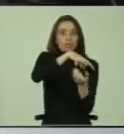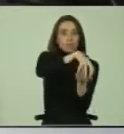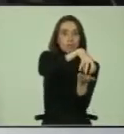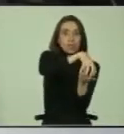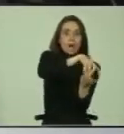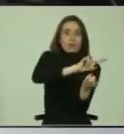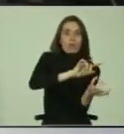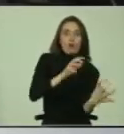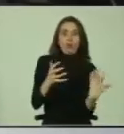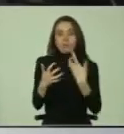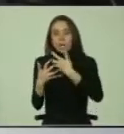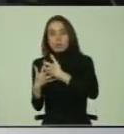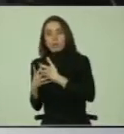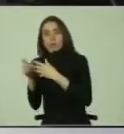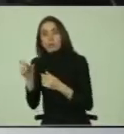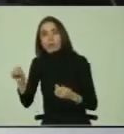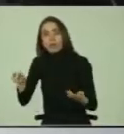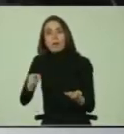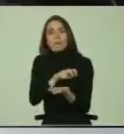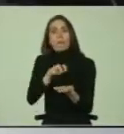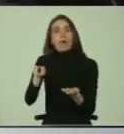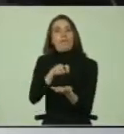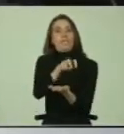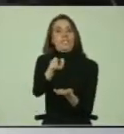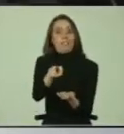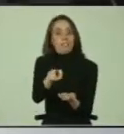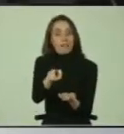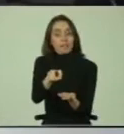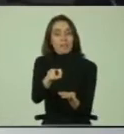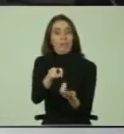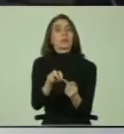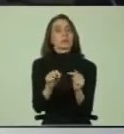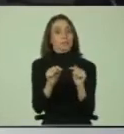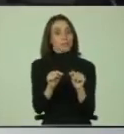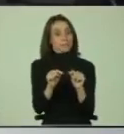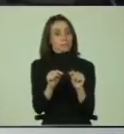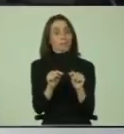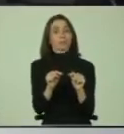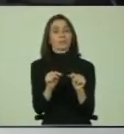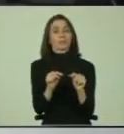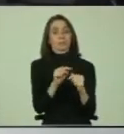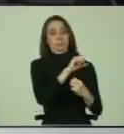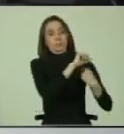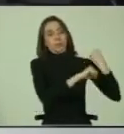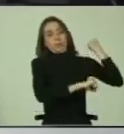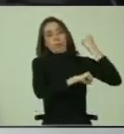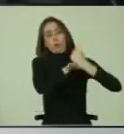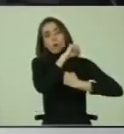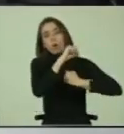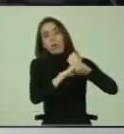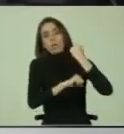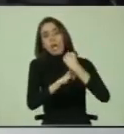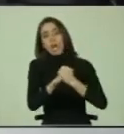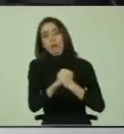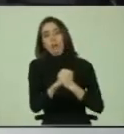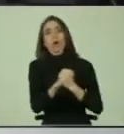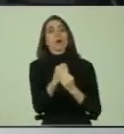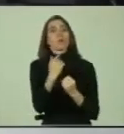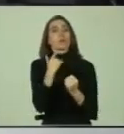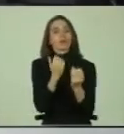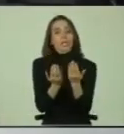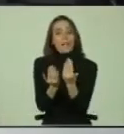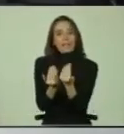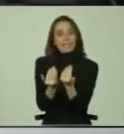garantizar su movilidad. Este escenario ha sido alimentado durante años por un abordaje de las